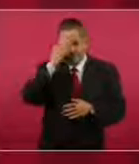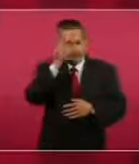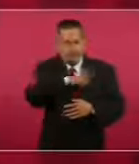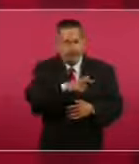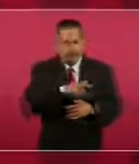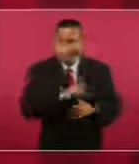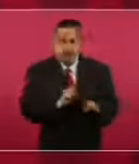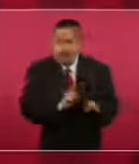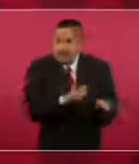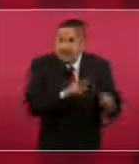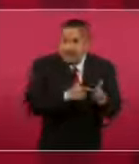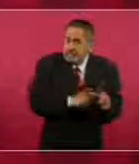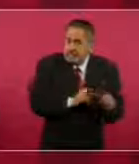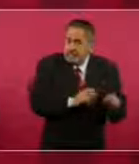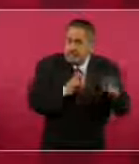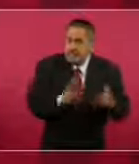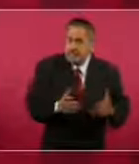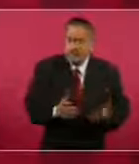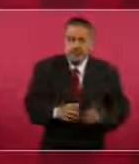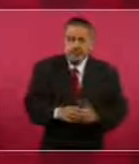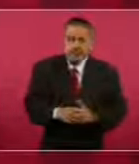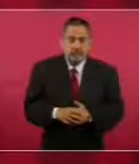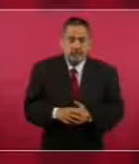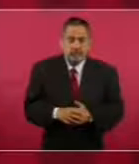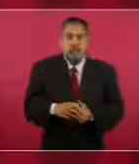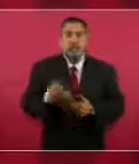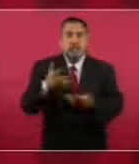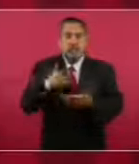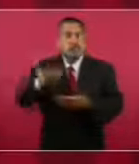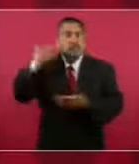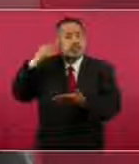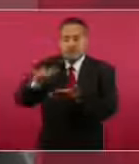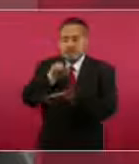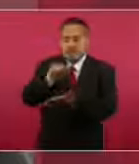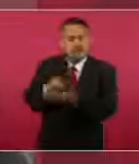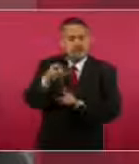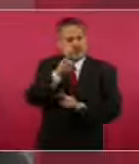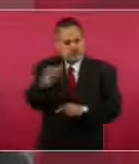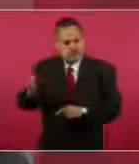con órdenes de prevención.